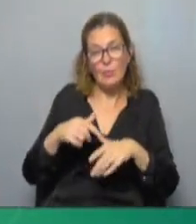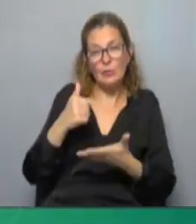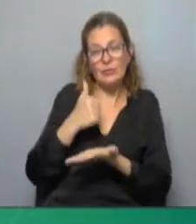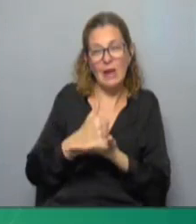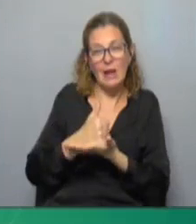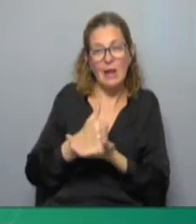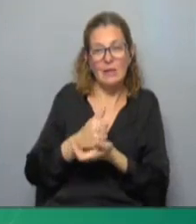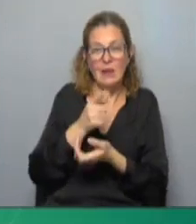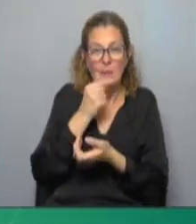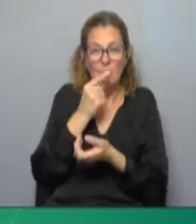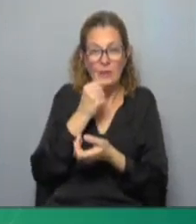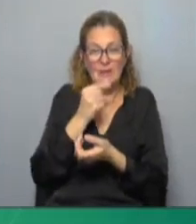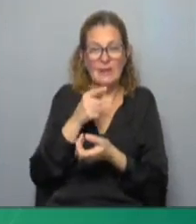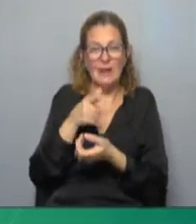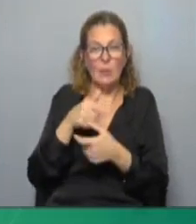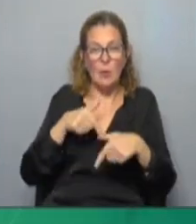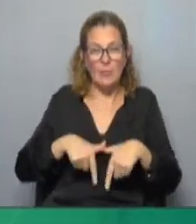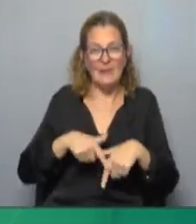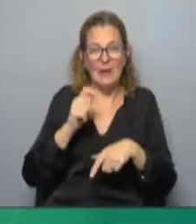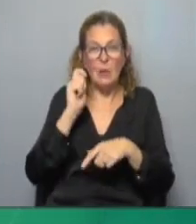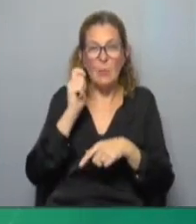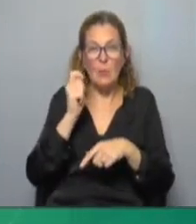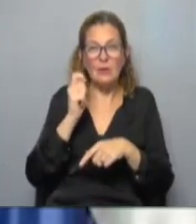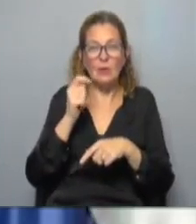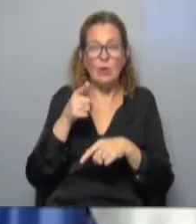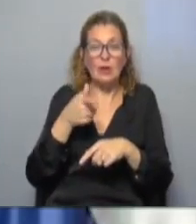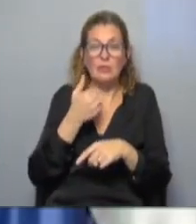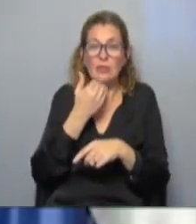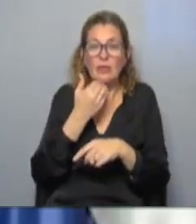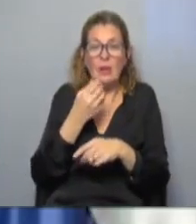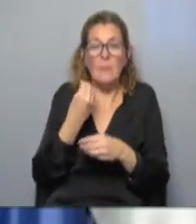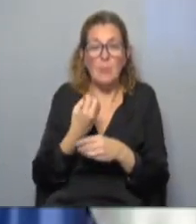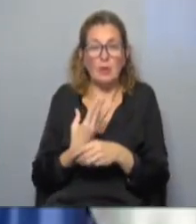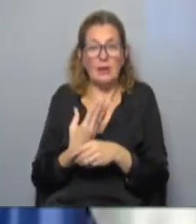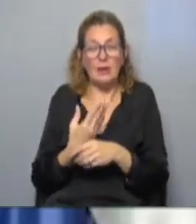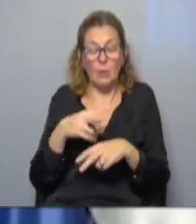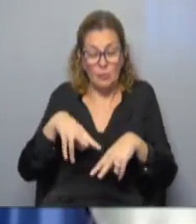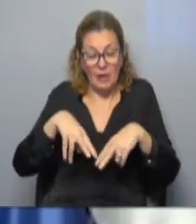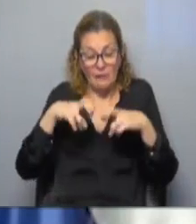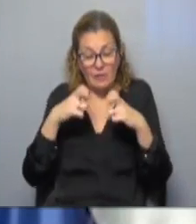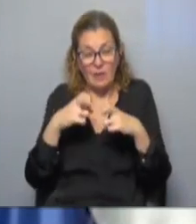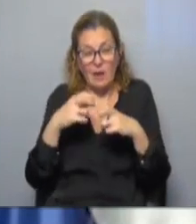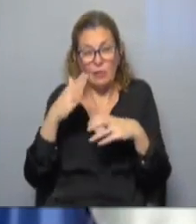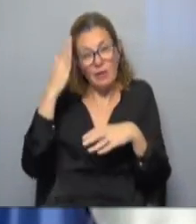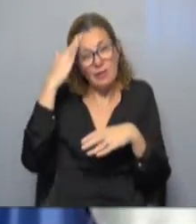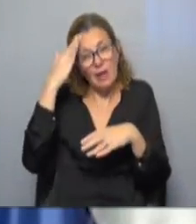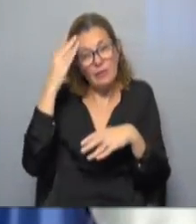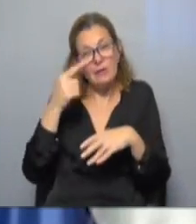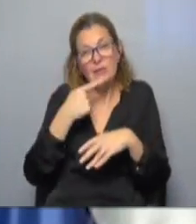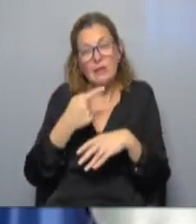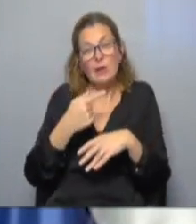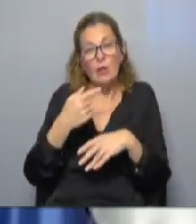bajo custodia de la policía nacional y el ministerio público y aunque los motivos del hecho se encuentran bajo investigación según afirmó un portavoz